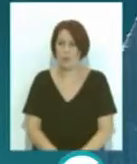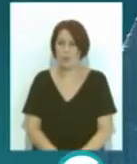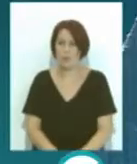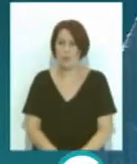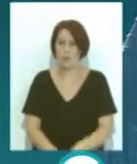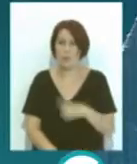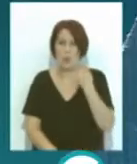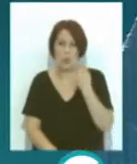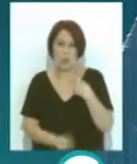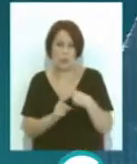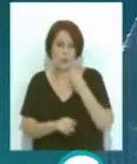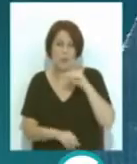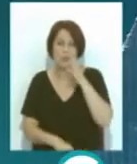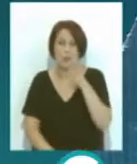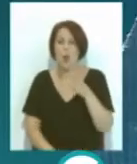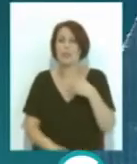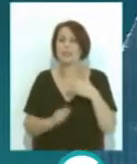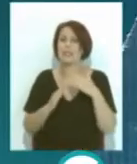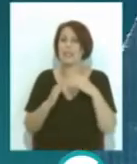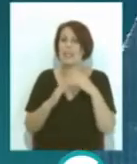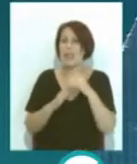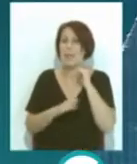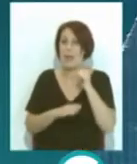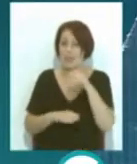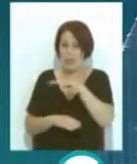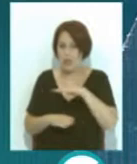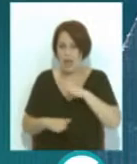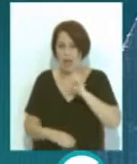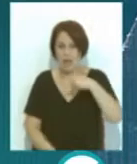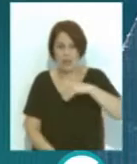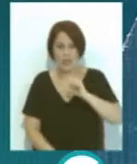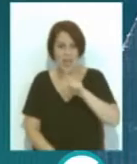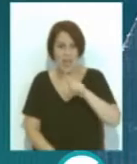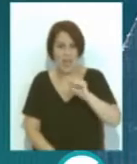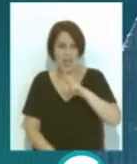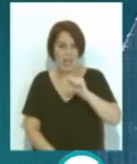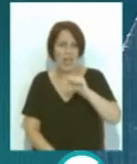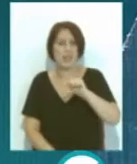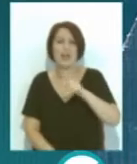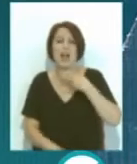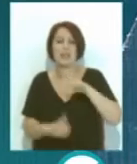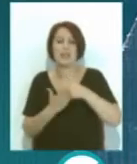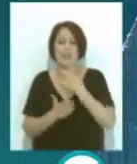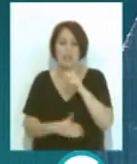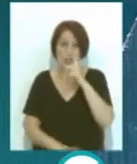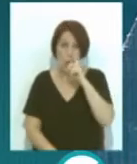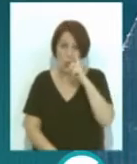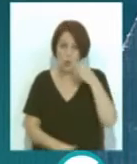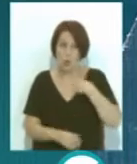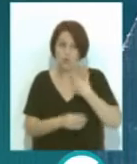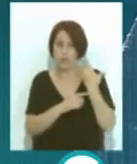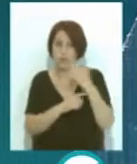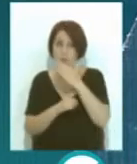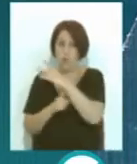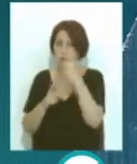Y un apunte más porque las Casamatas del Baluarte de la Candelaria acogen hasta el próximo 20 de junio dos exposiciones